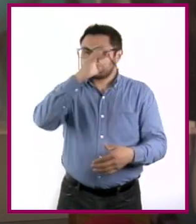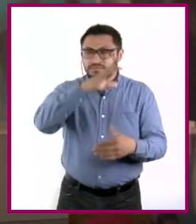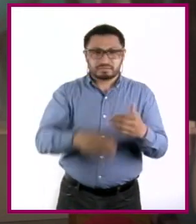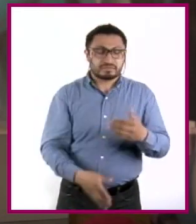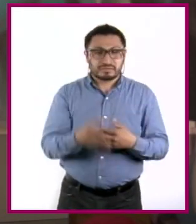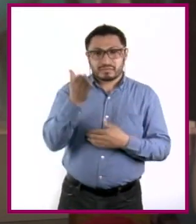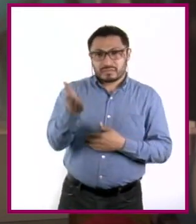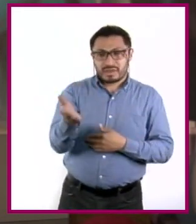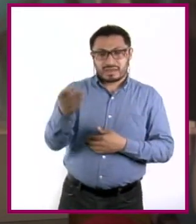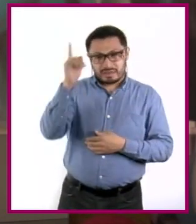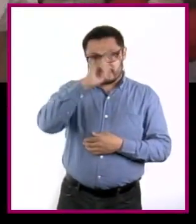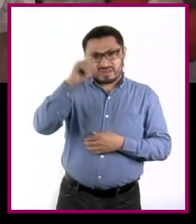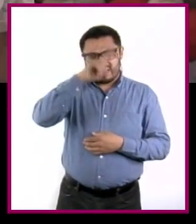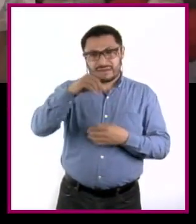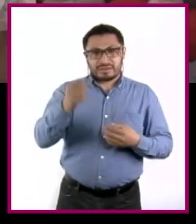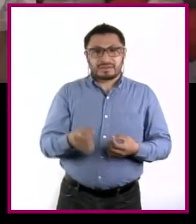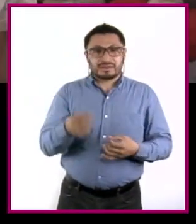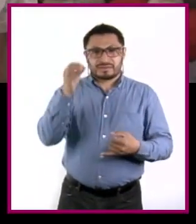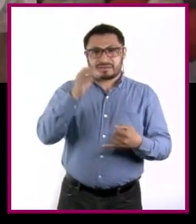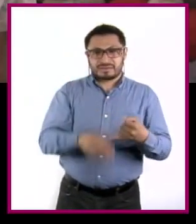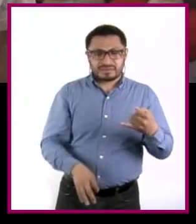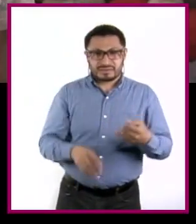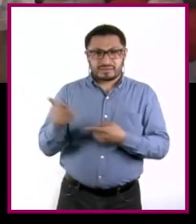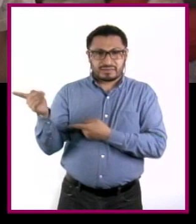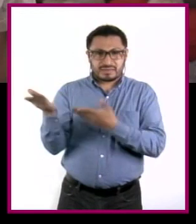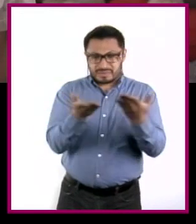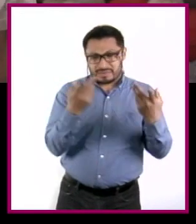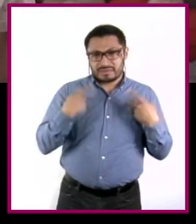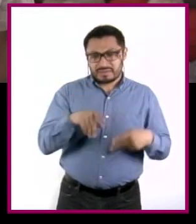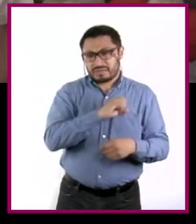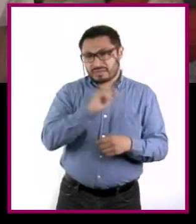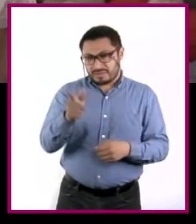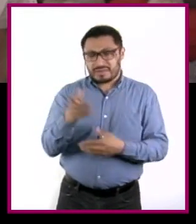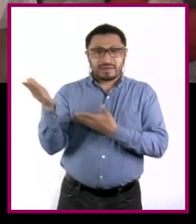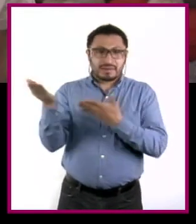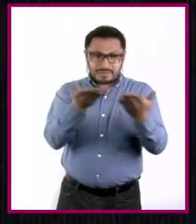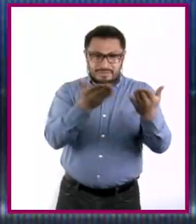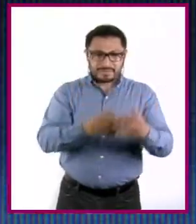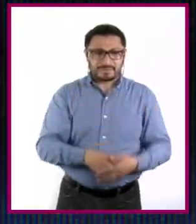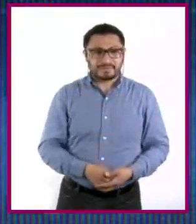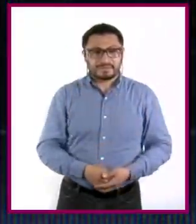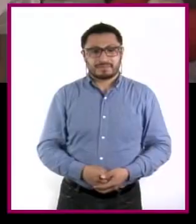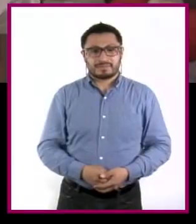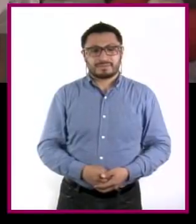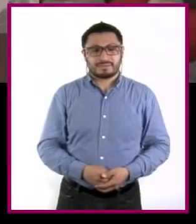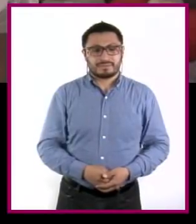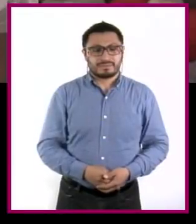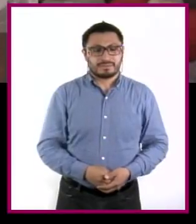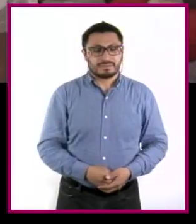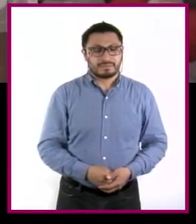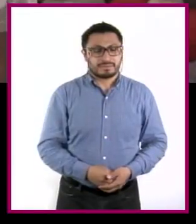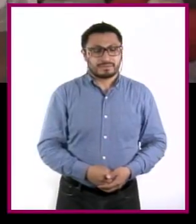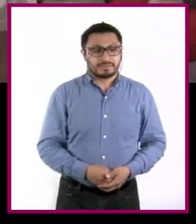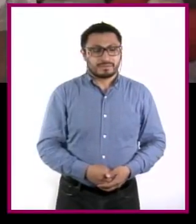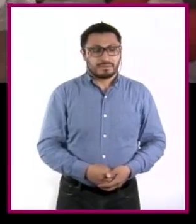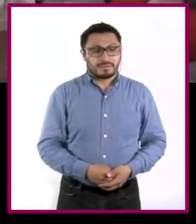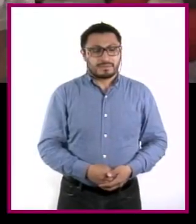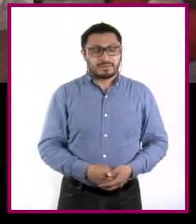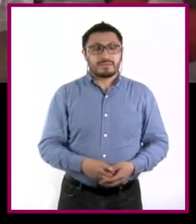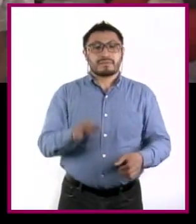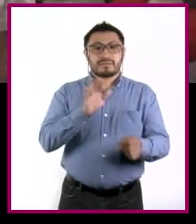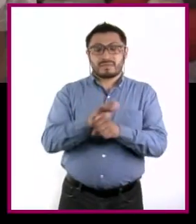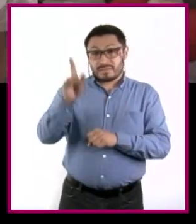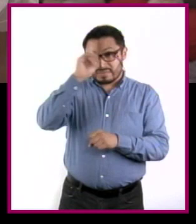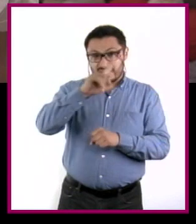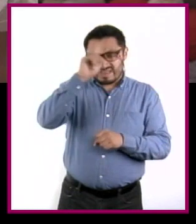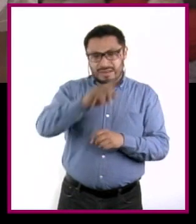pedimos unos cuantos consejos finales a nuestro experto? ¡Excelente! ¡Vamos con ella! ¿Qué nos recomiendas a las